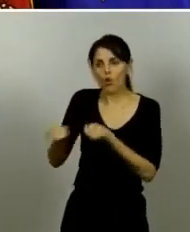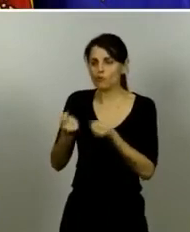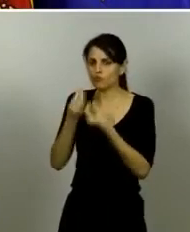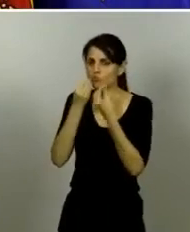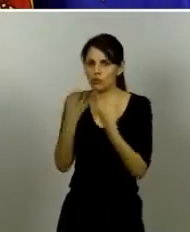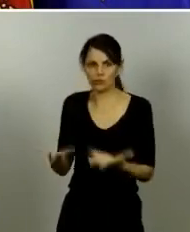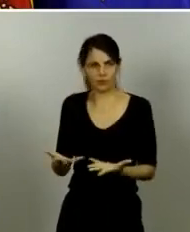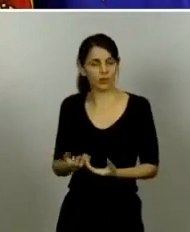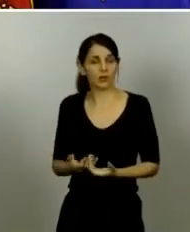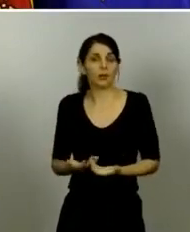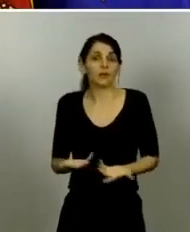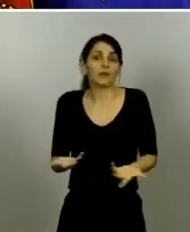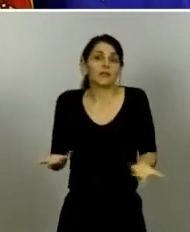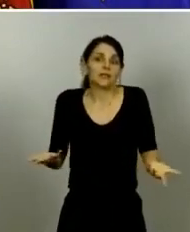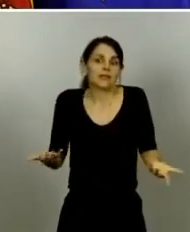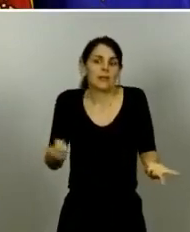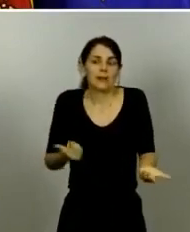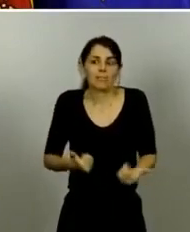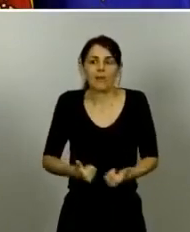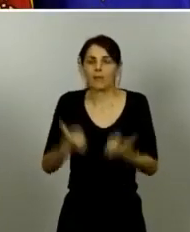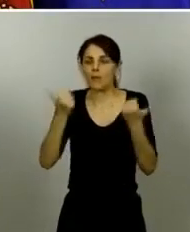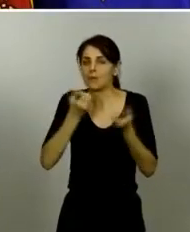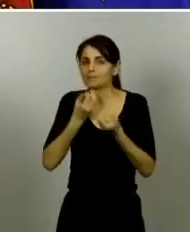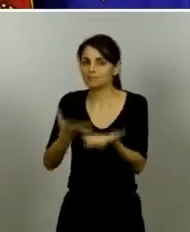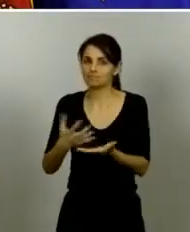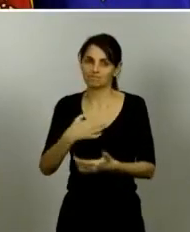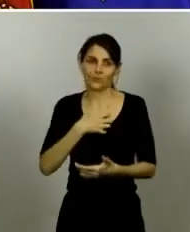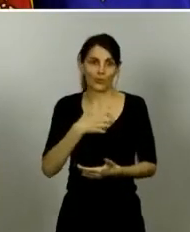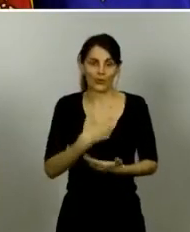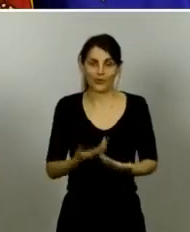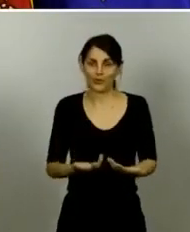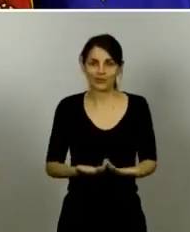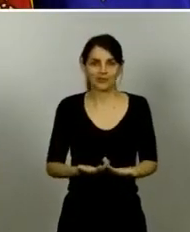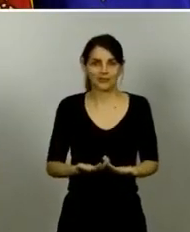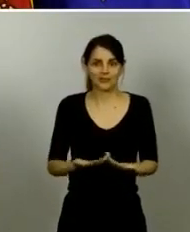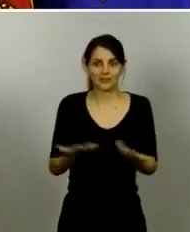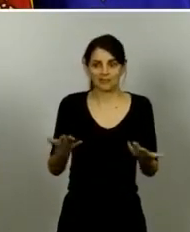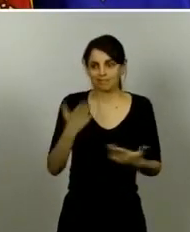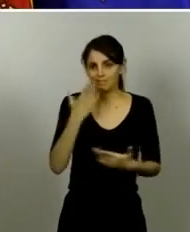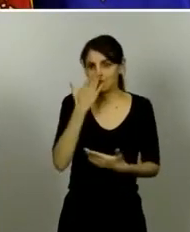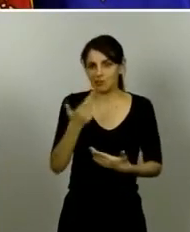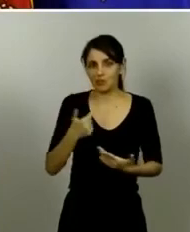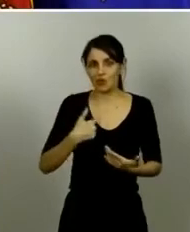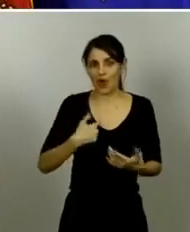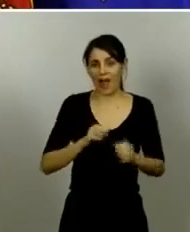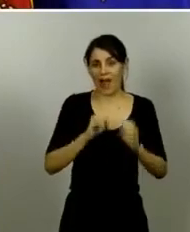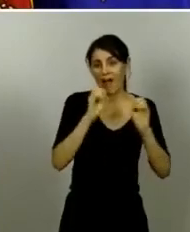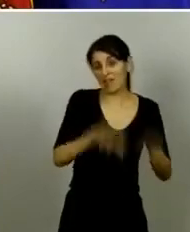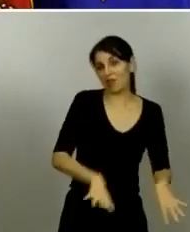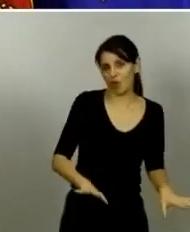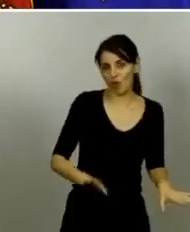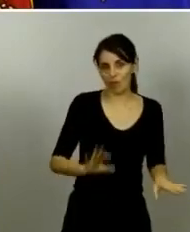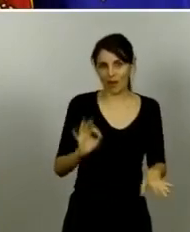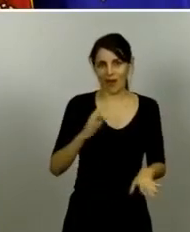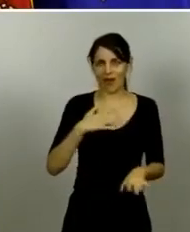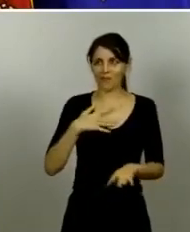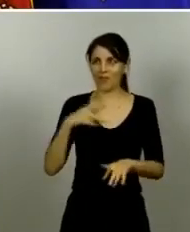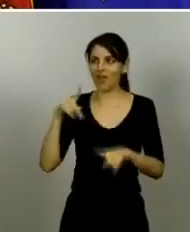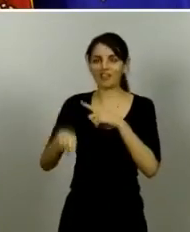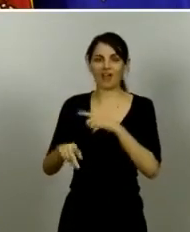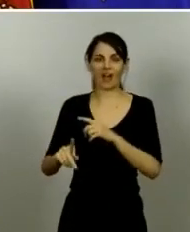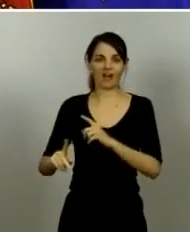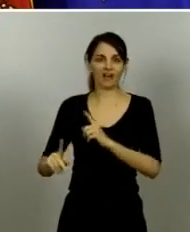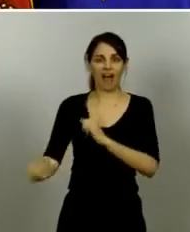poco más puedo decir no creo que sea una cuestión de abandonarlo para evitar ataques para evitar riesgos